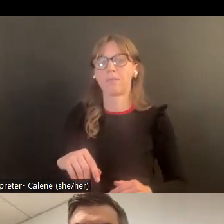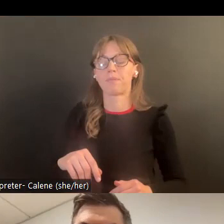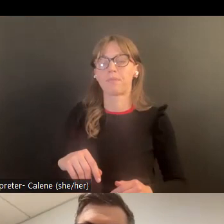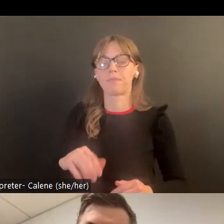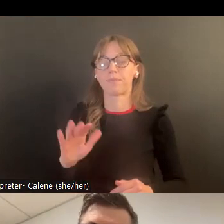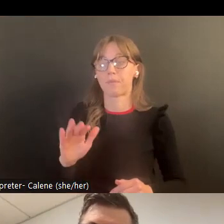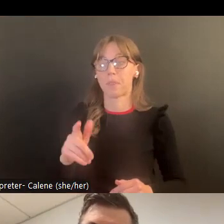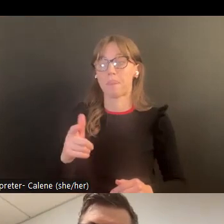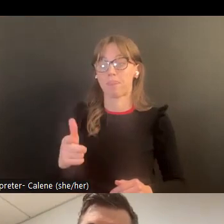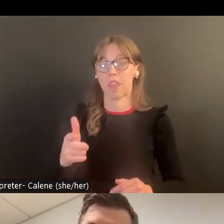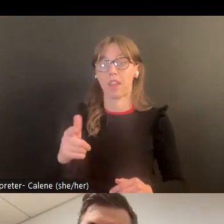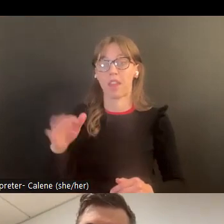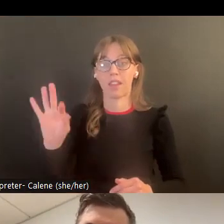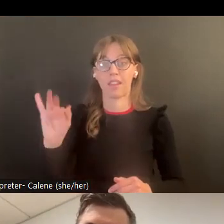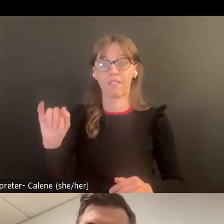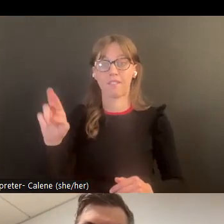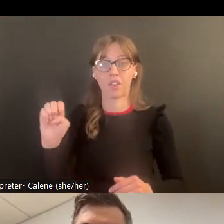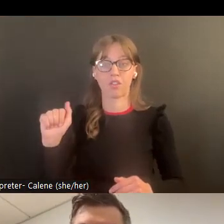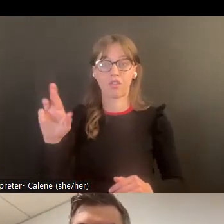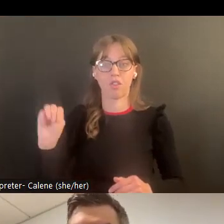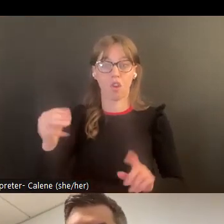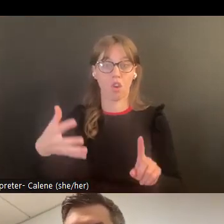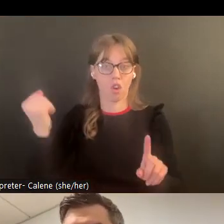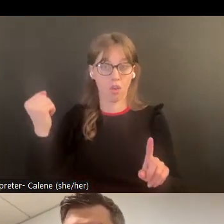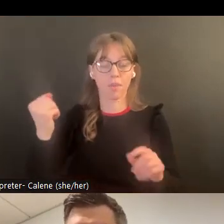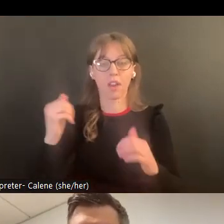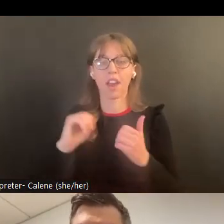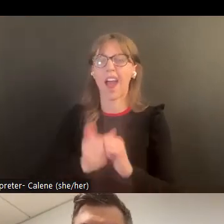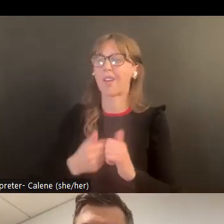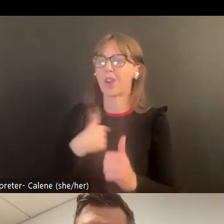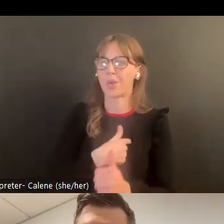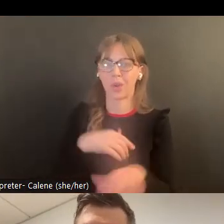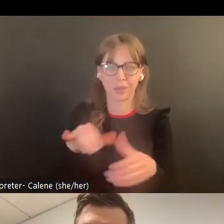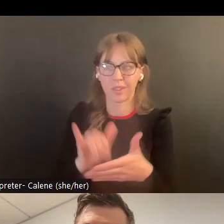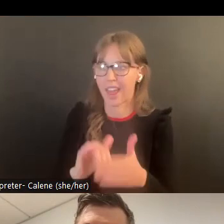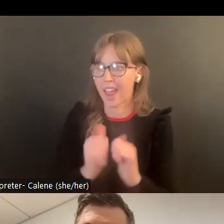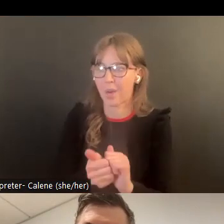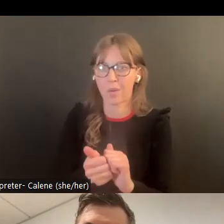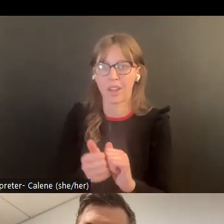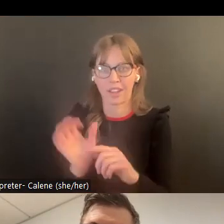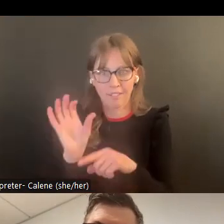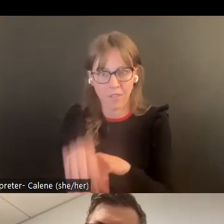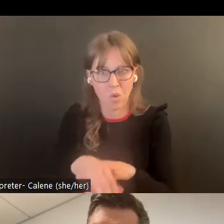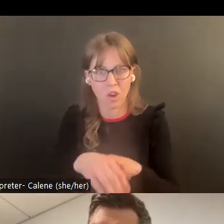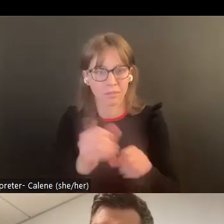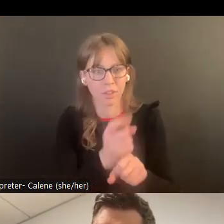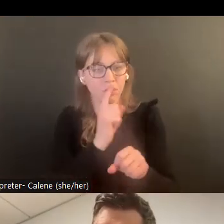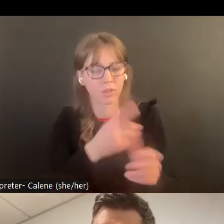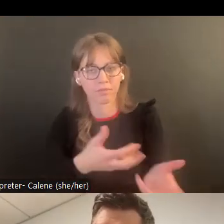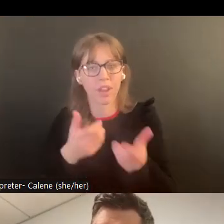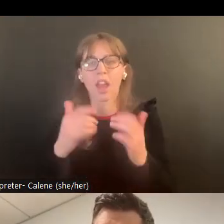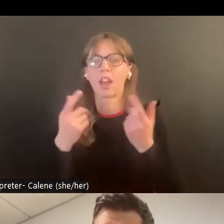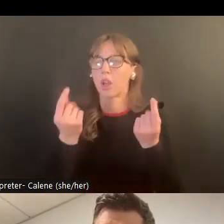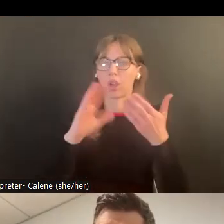evaluó lo que sería el reporte de letalidad una cosa fue que se habló de cómo podemos enforzar eso